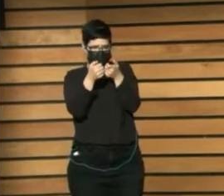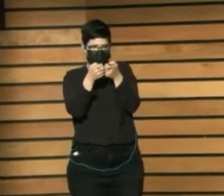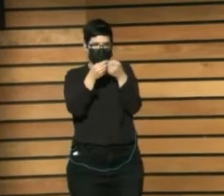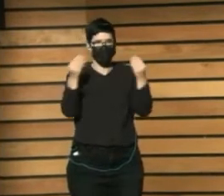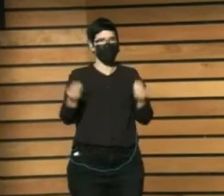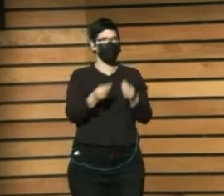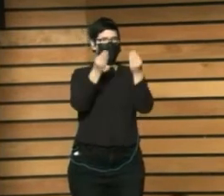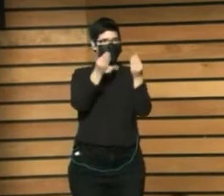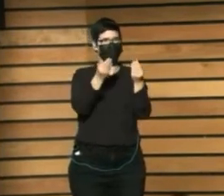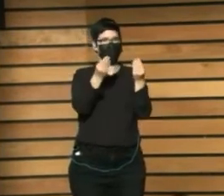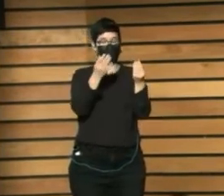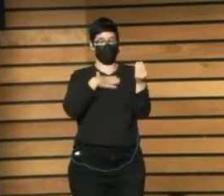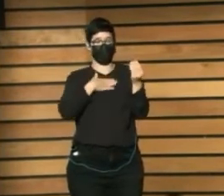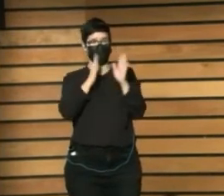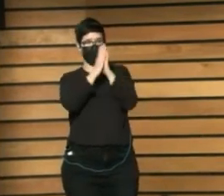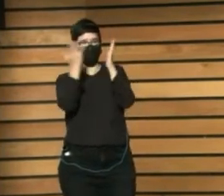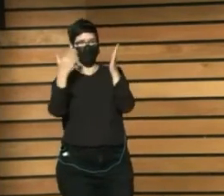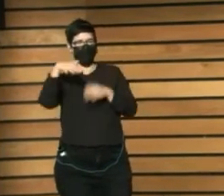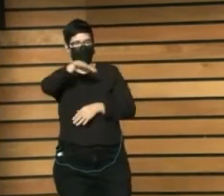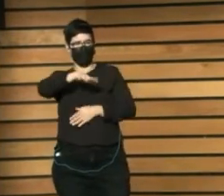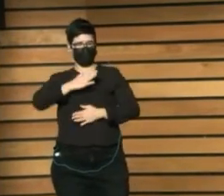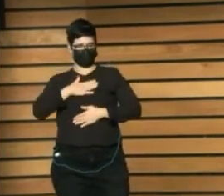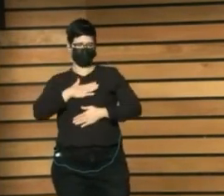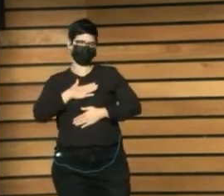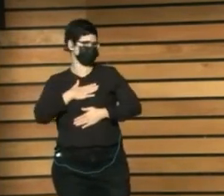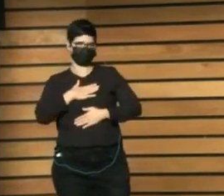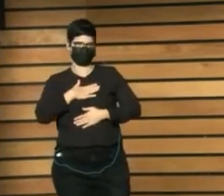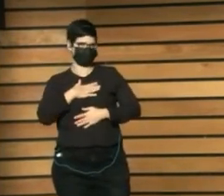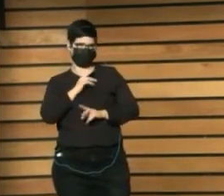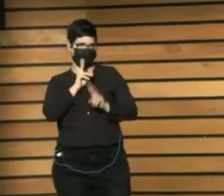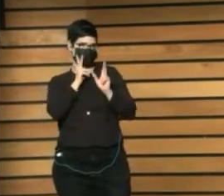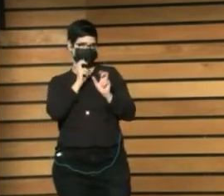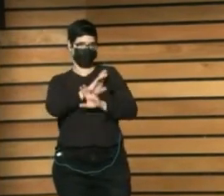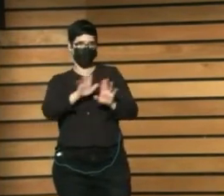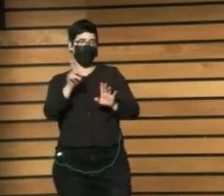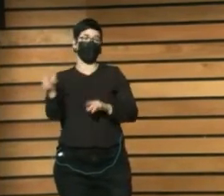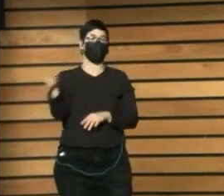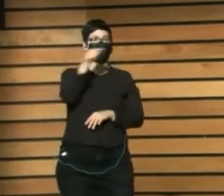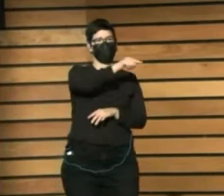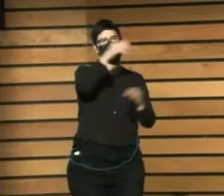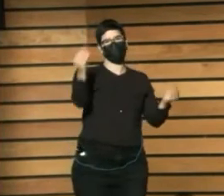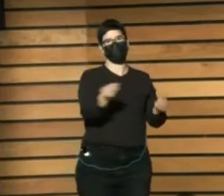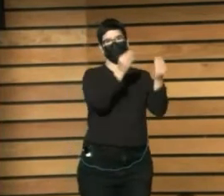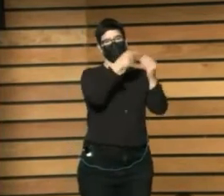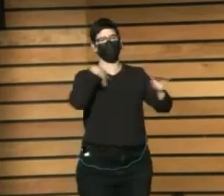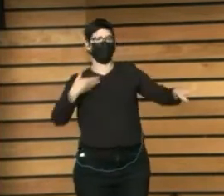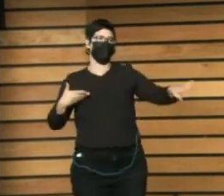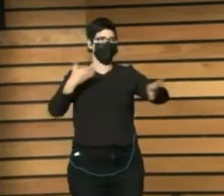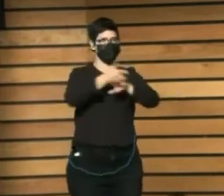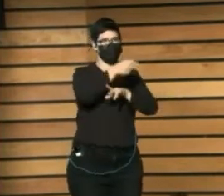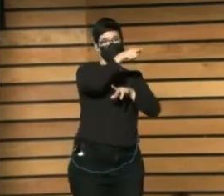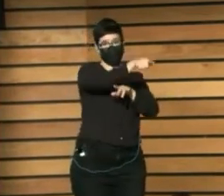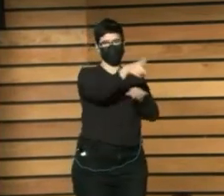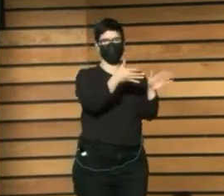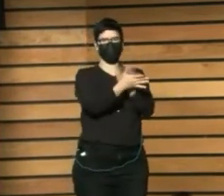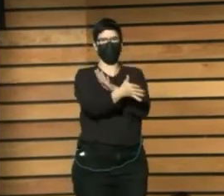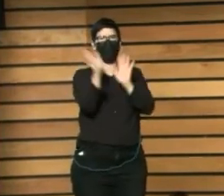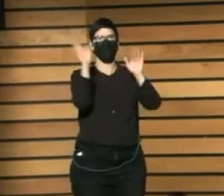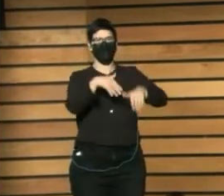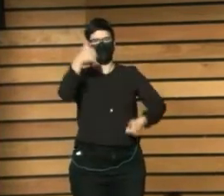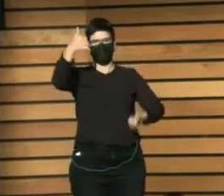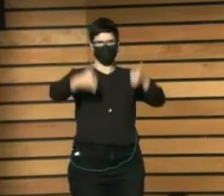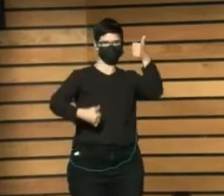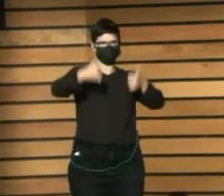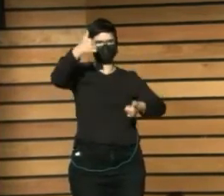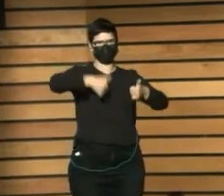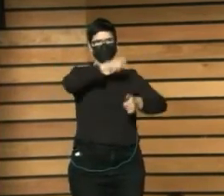Del barrio Bueno Y había una especie De competición Entre los Mayores Y los